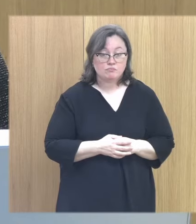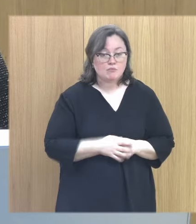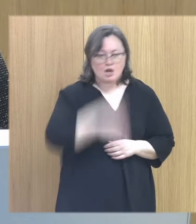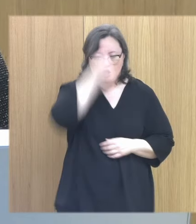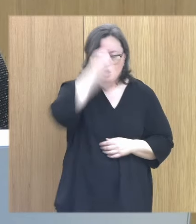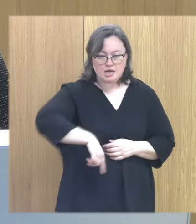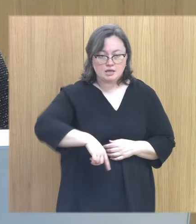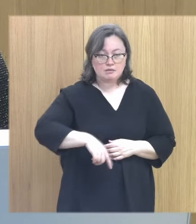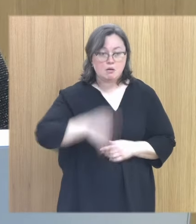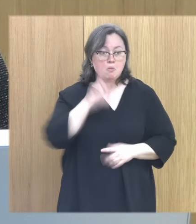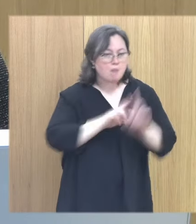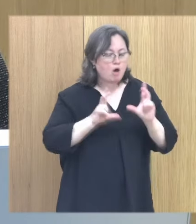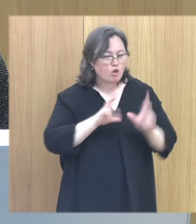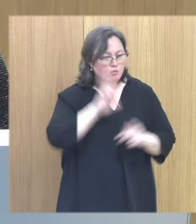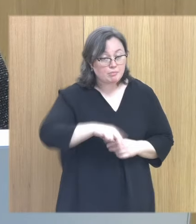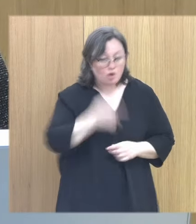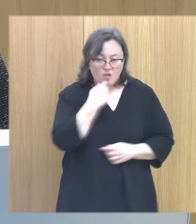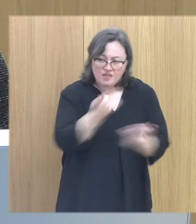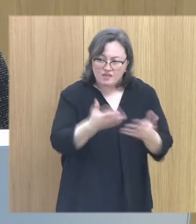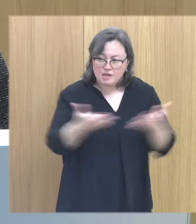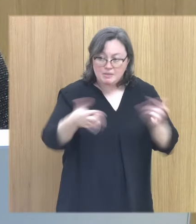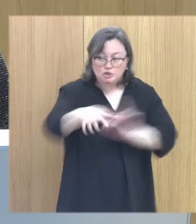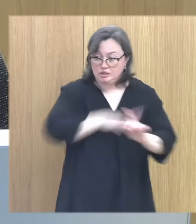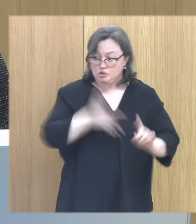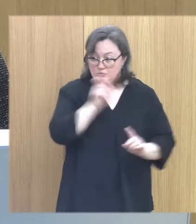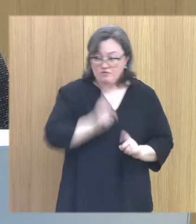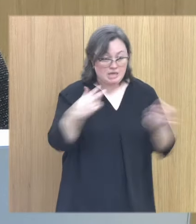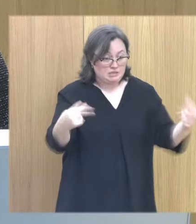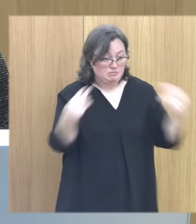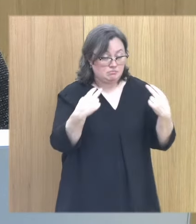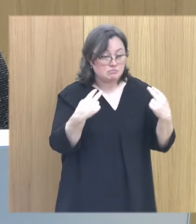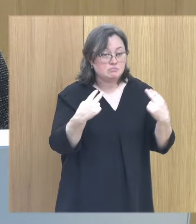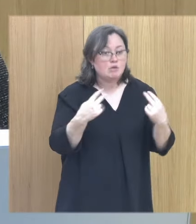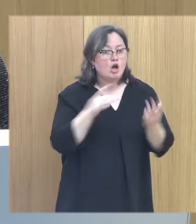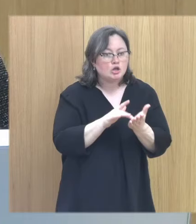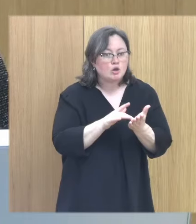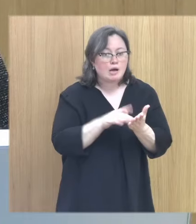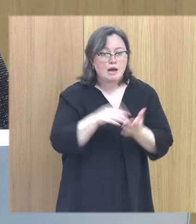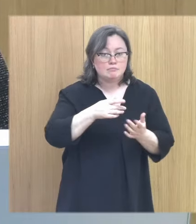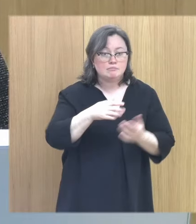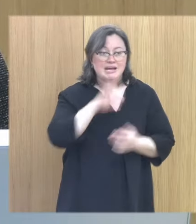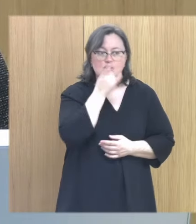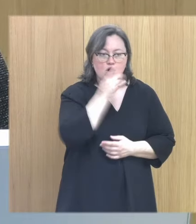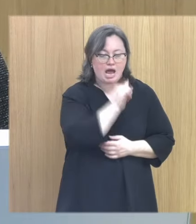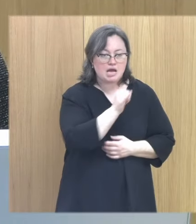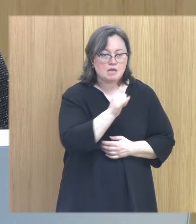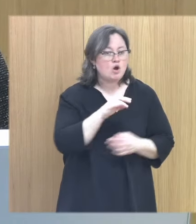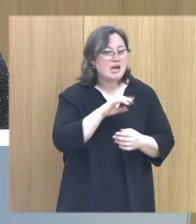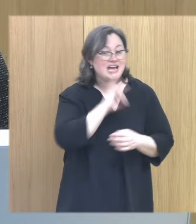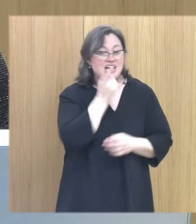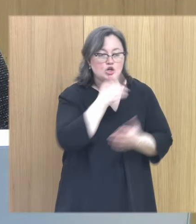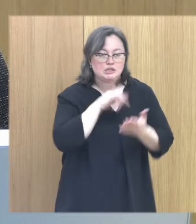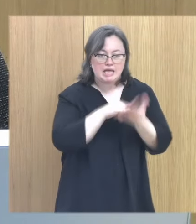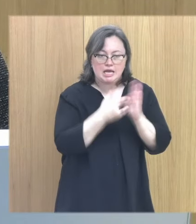sé que esto es un problema, pero tengo que decirlo, y en este contexto más, se está cometiendo un error, un error técnico a